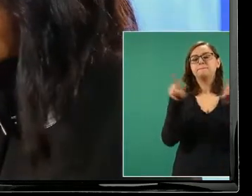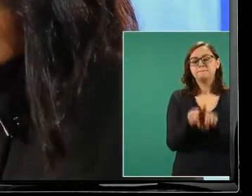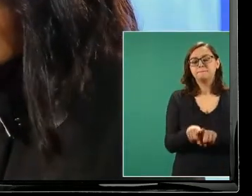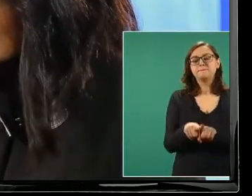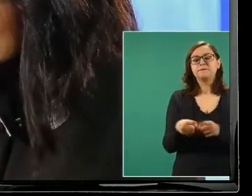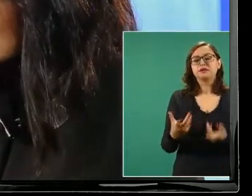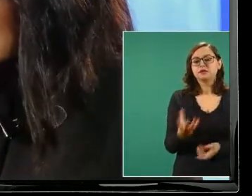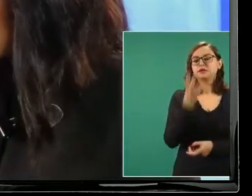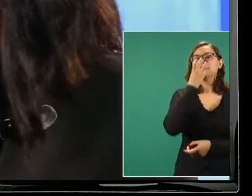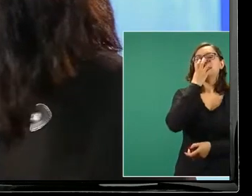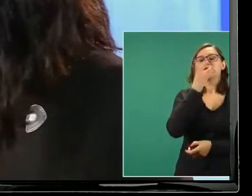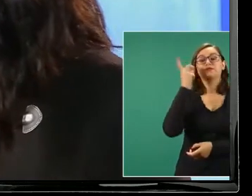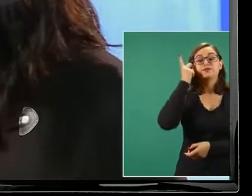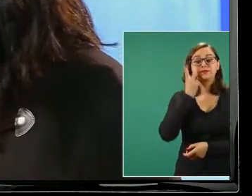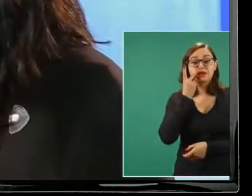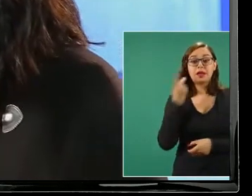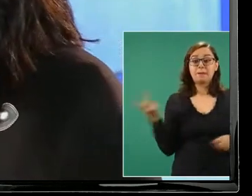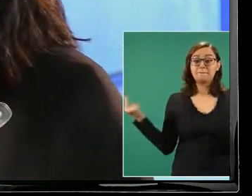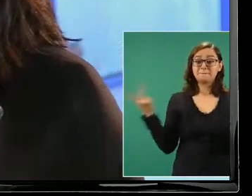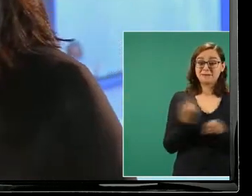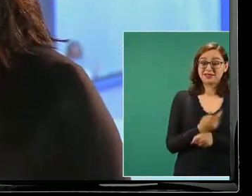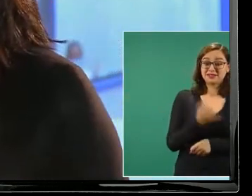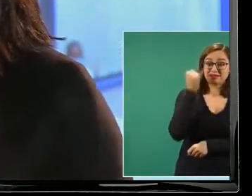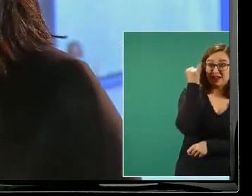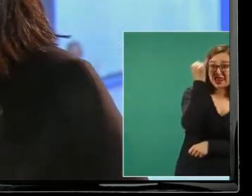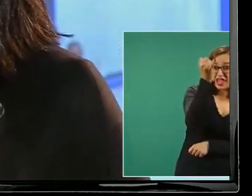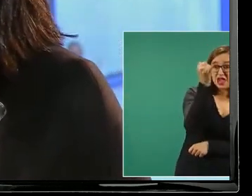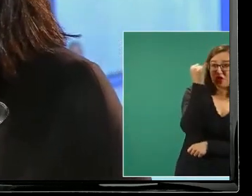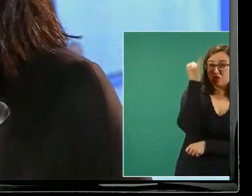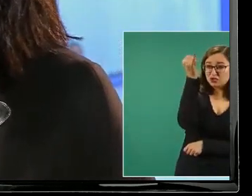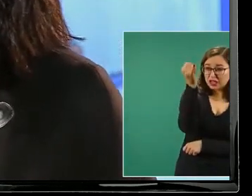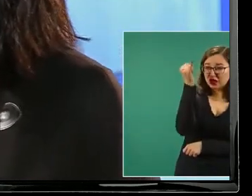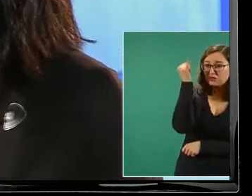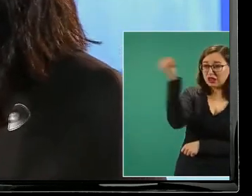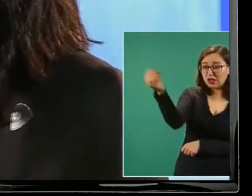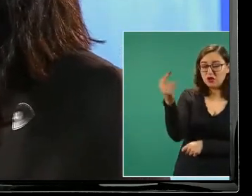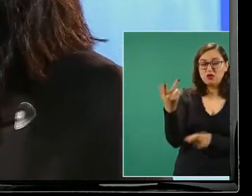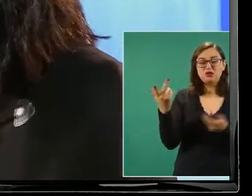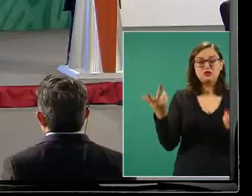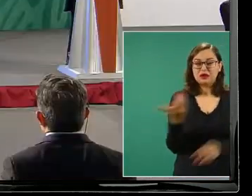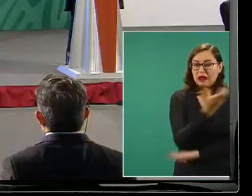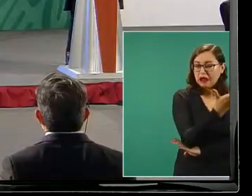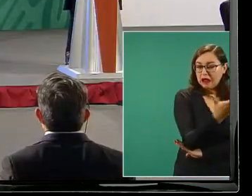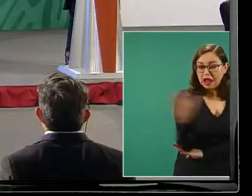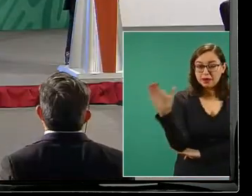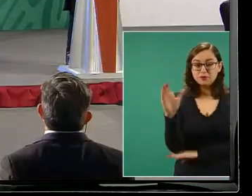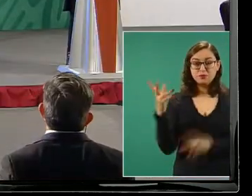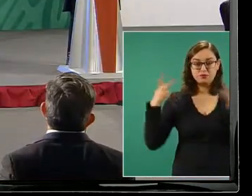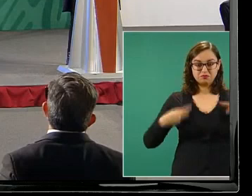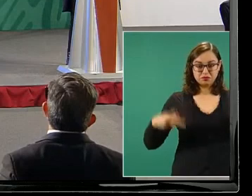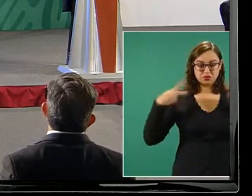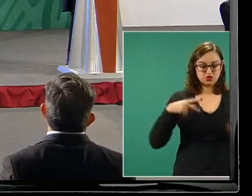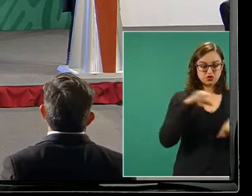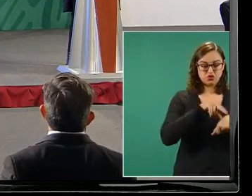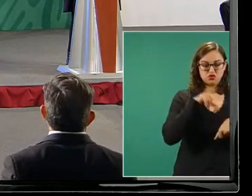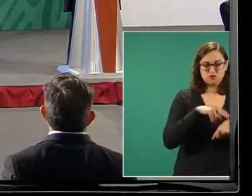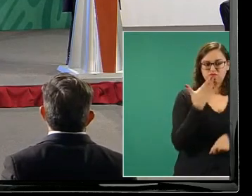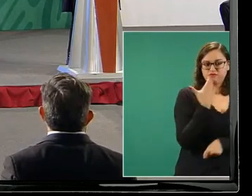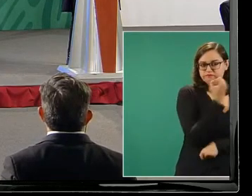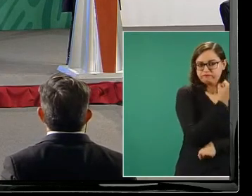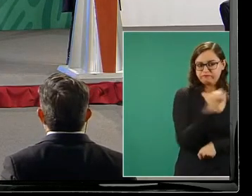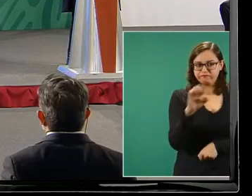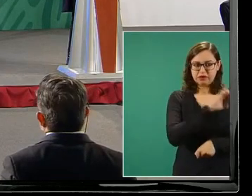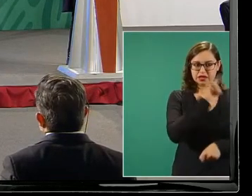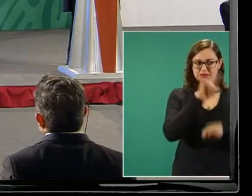las regiones más apartadas del país cueste trabajo contratar a médicos especialistas porque estos prefieren trabajar en zonas